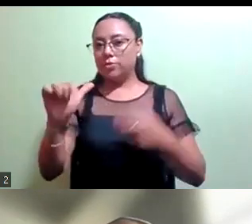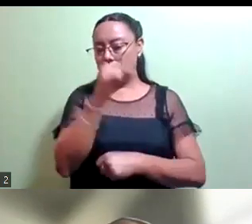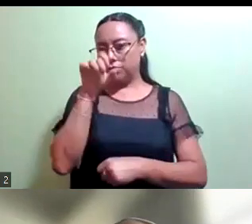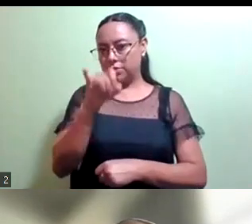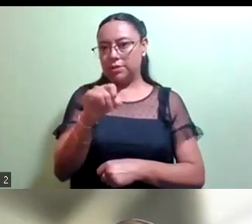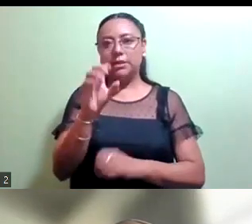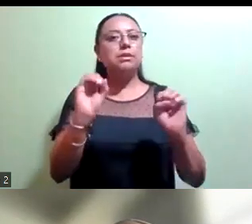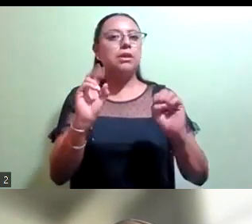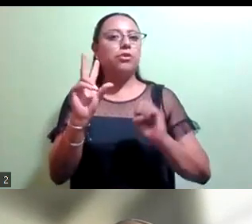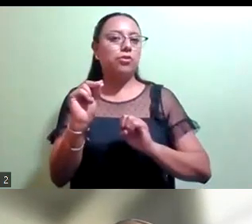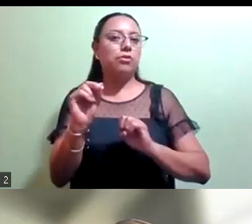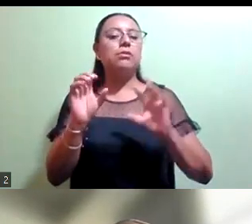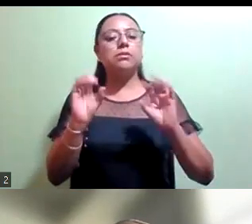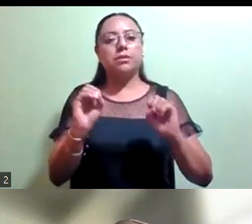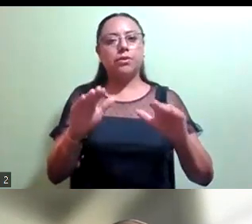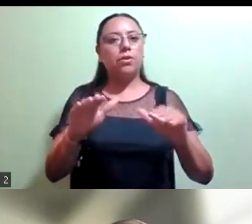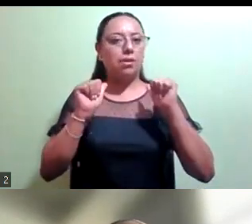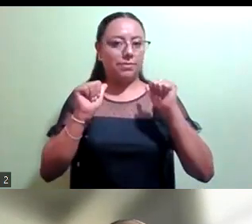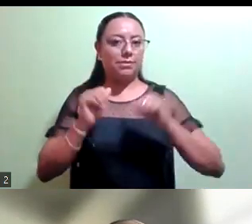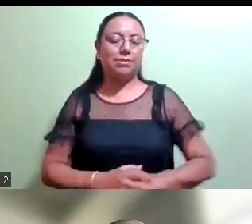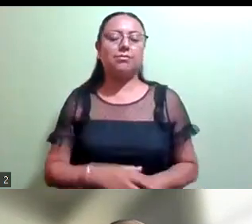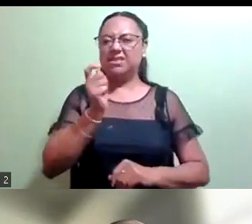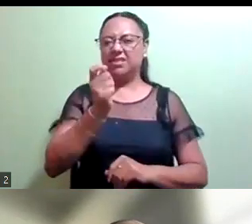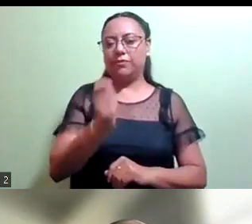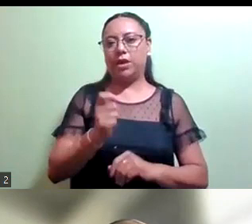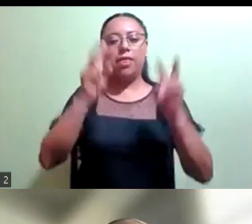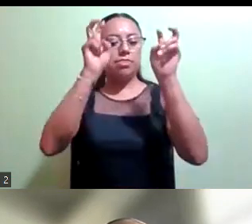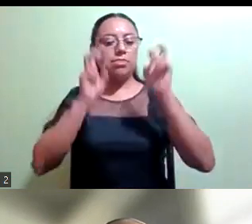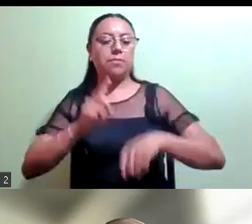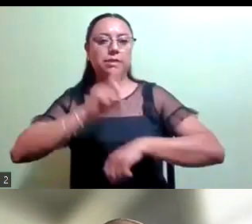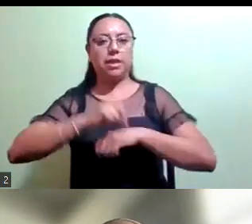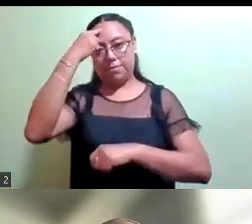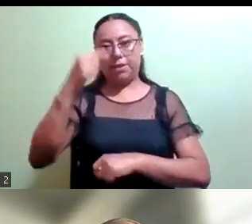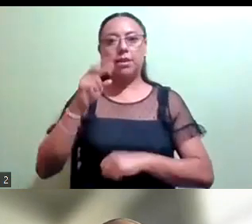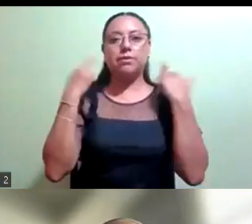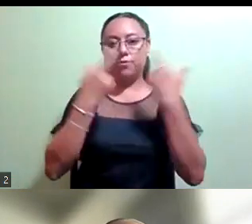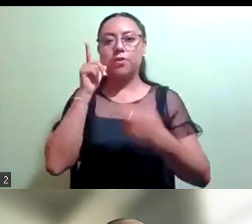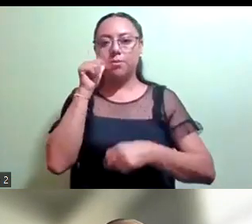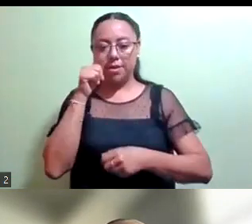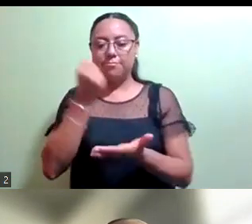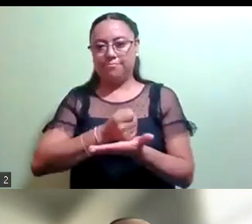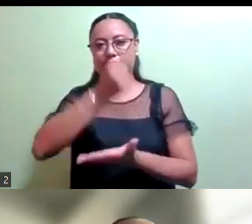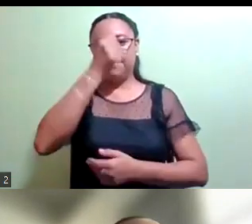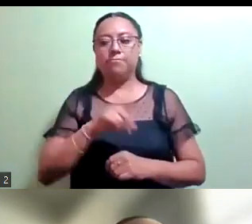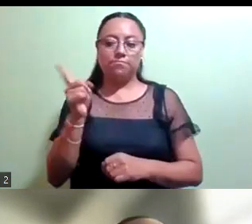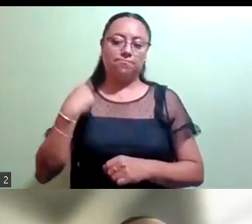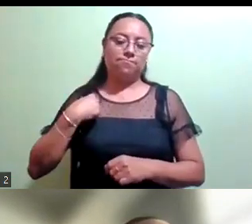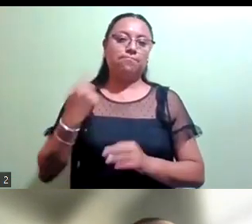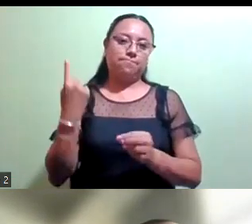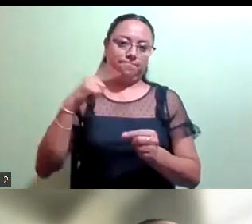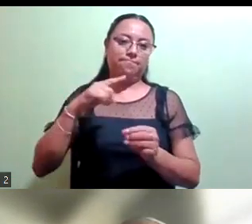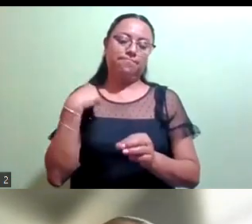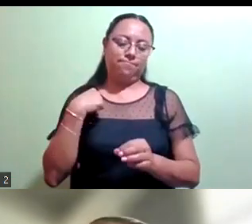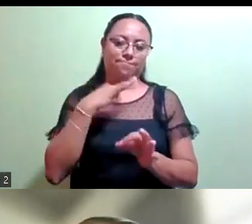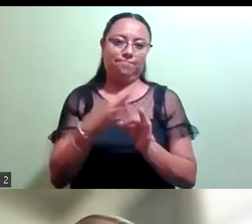a favor, 0 en contra, 0 abstenciones. En consecuencia, se aprueba el orden del día para la sesión del día de mañana. Cumplida su escuchón, diputado presidente. Muchas